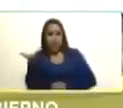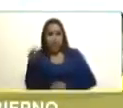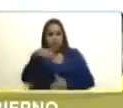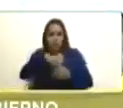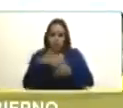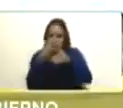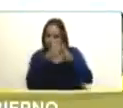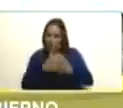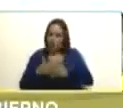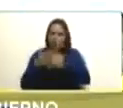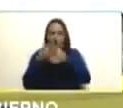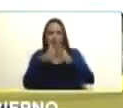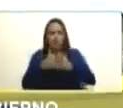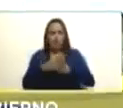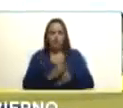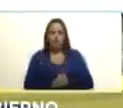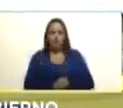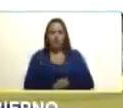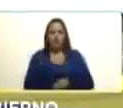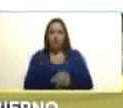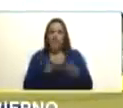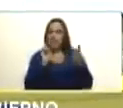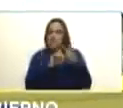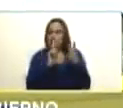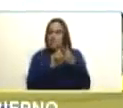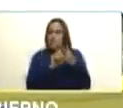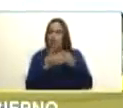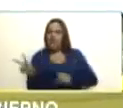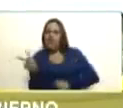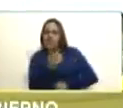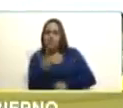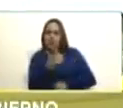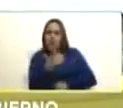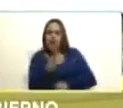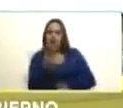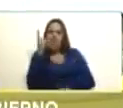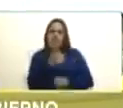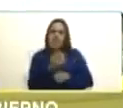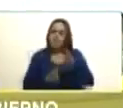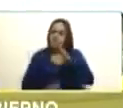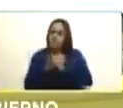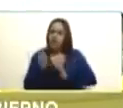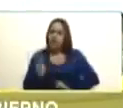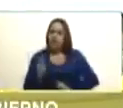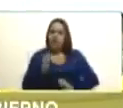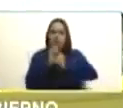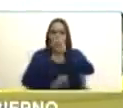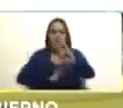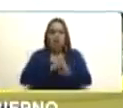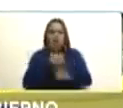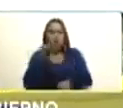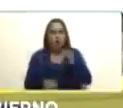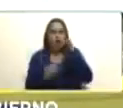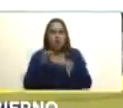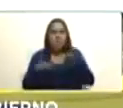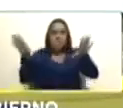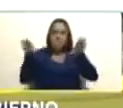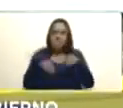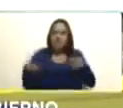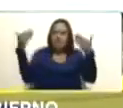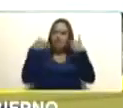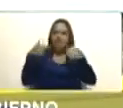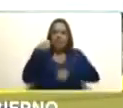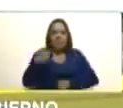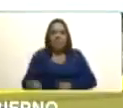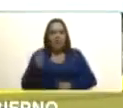Estados Unidos y segundo que Venezuela tiene que ir a la Corte Internacional de Justicia y acatar lo que diga la